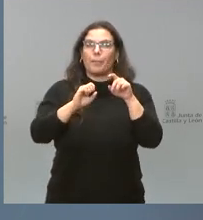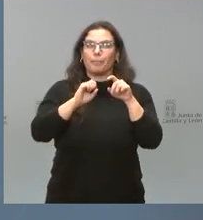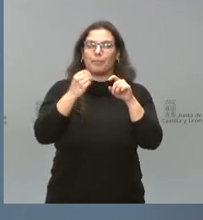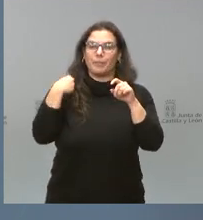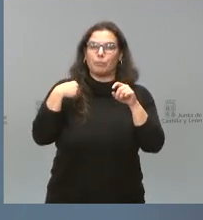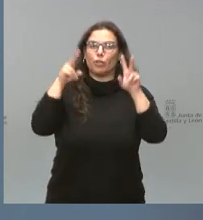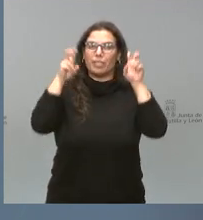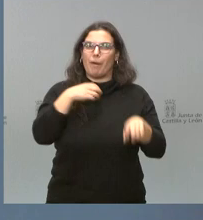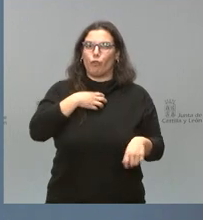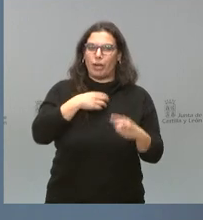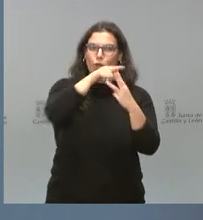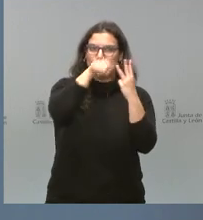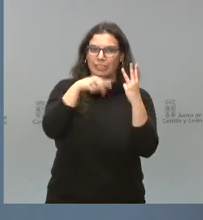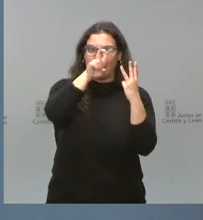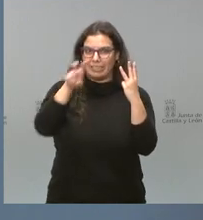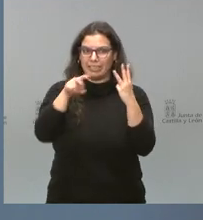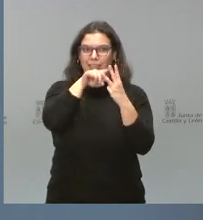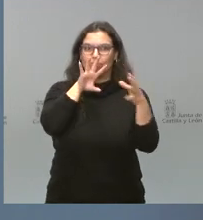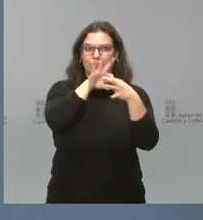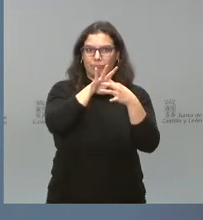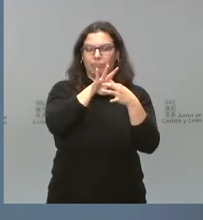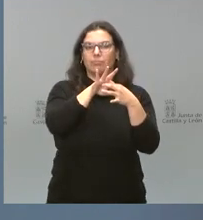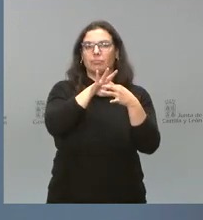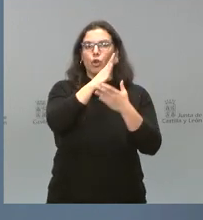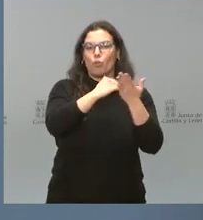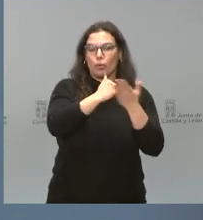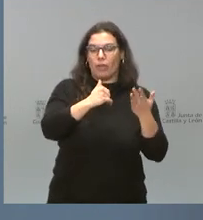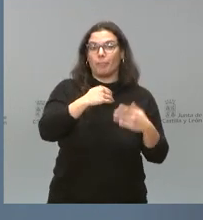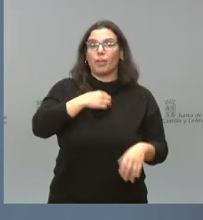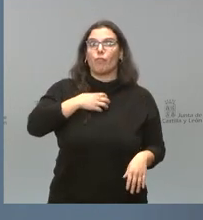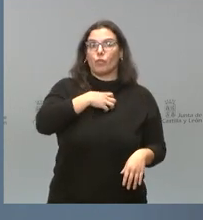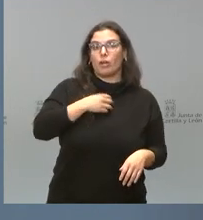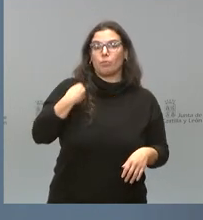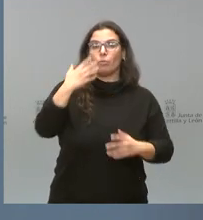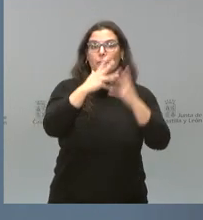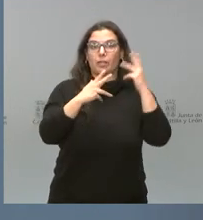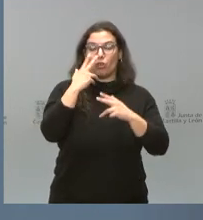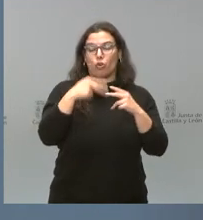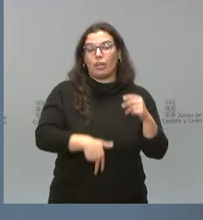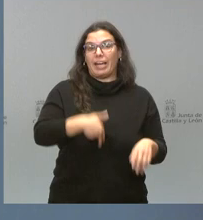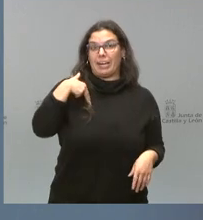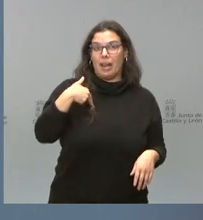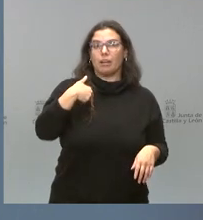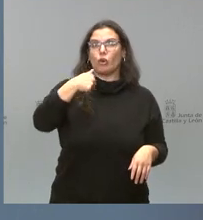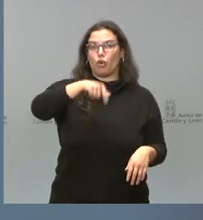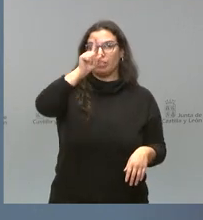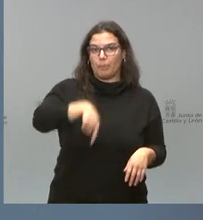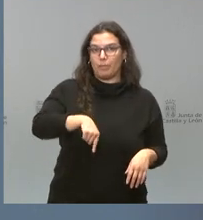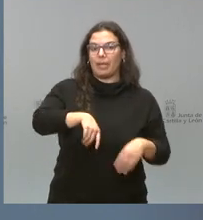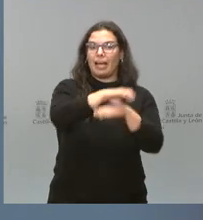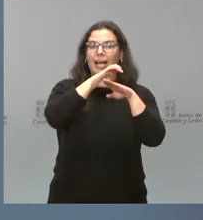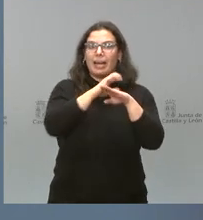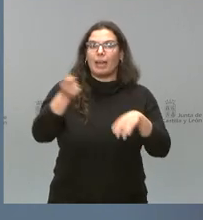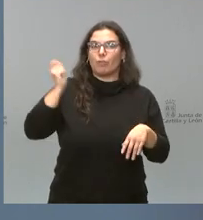materia de los empleados públicos de nuestra comunidad autónoma, tanto los empleados públicos de la Administración General, para los cuales regulamos hoy esa carrera